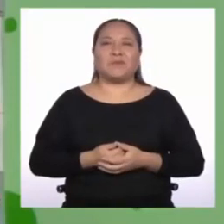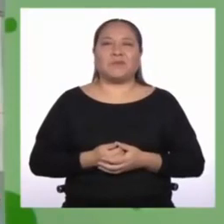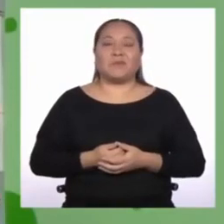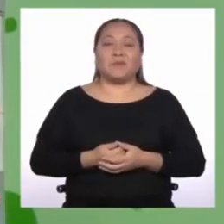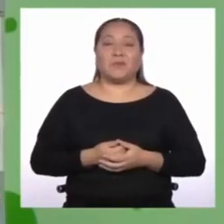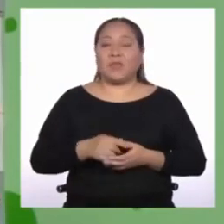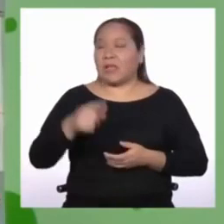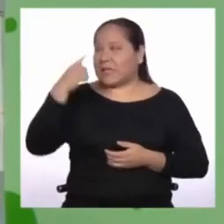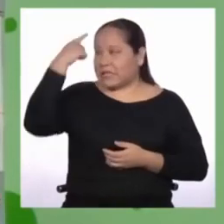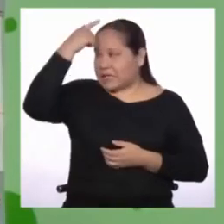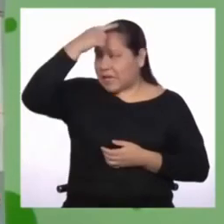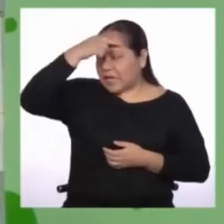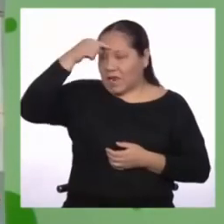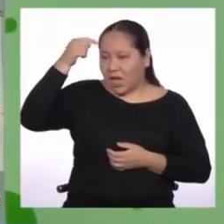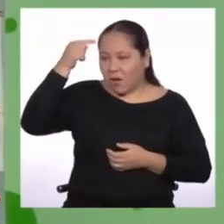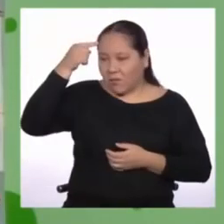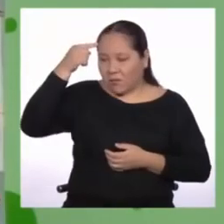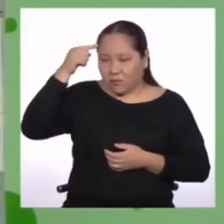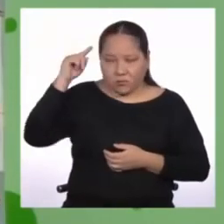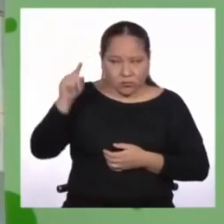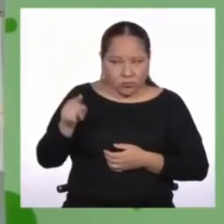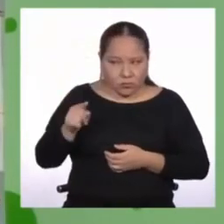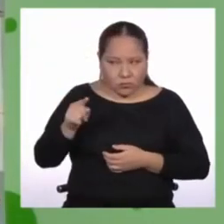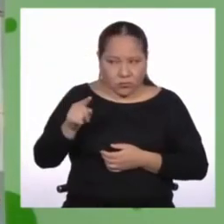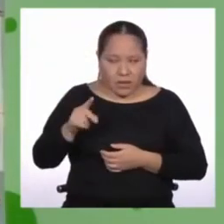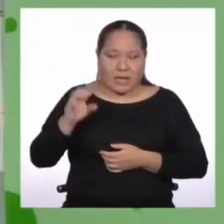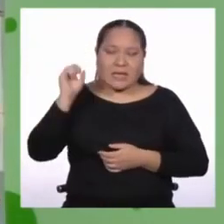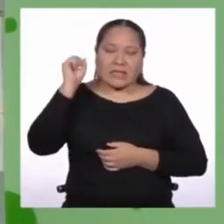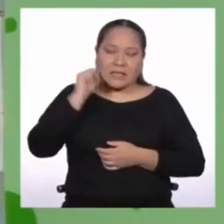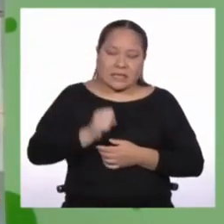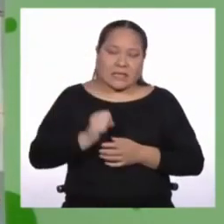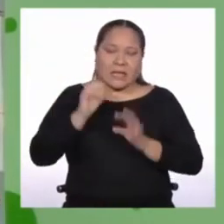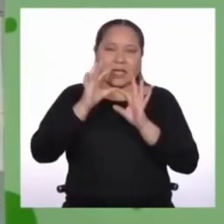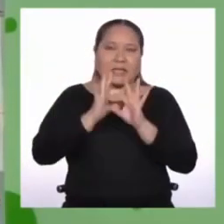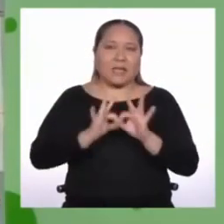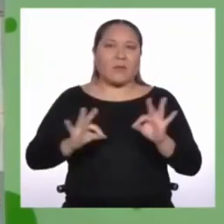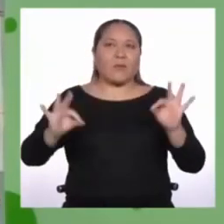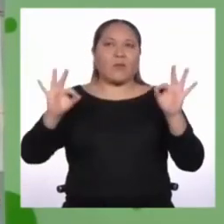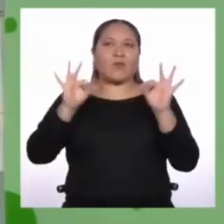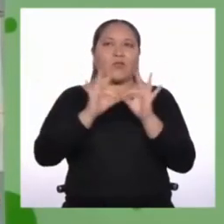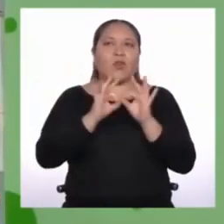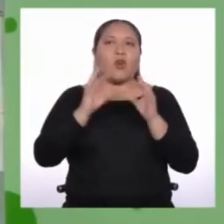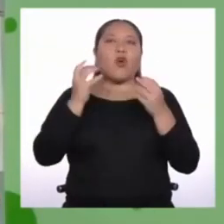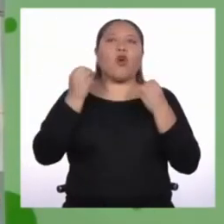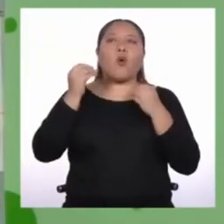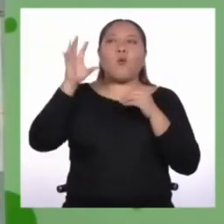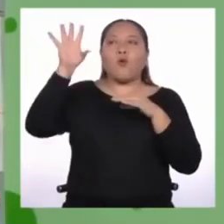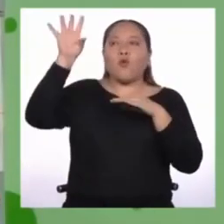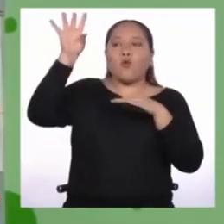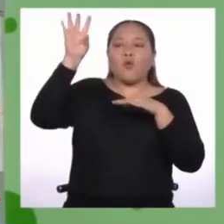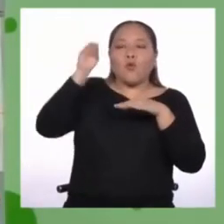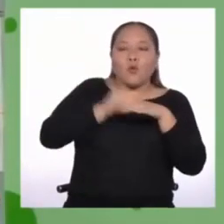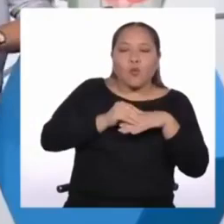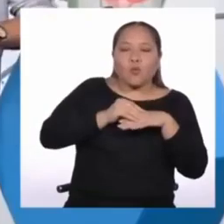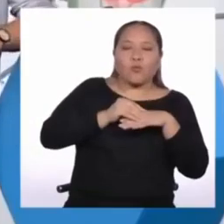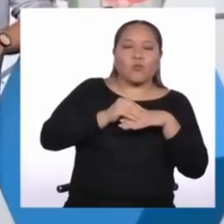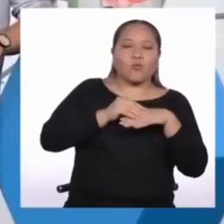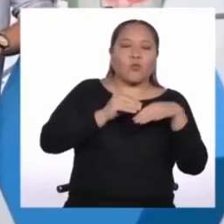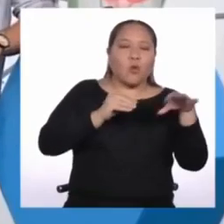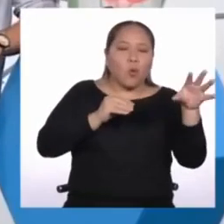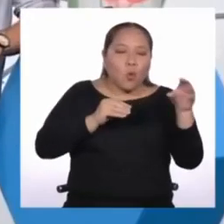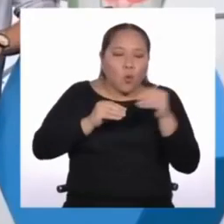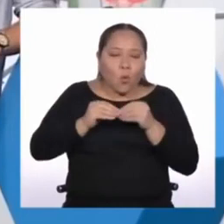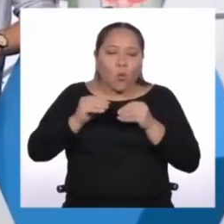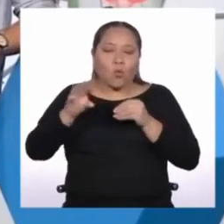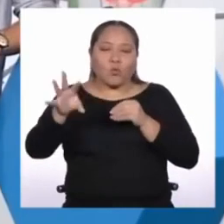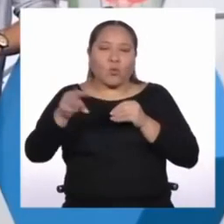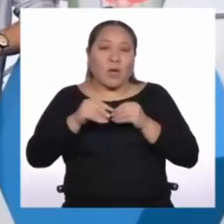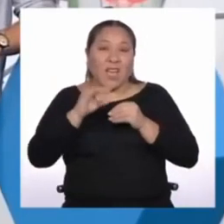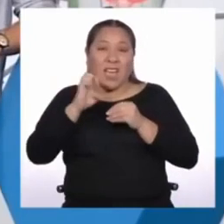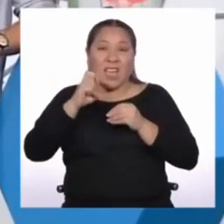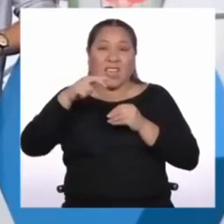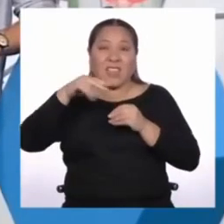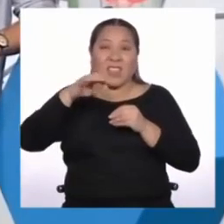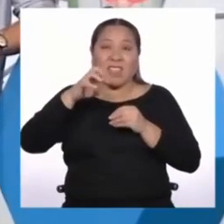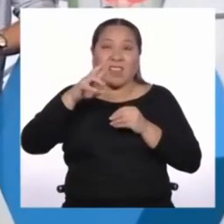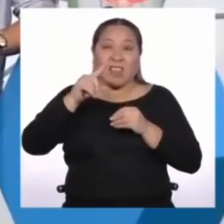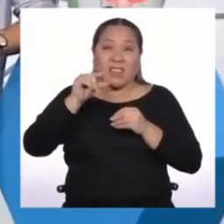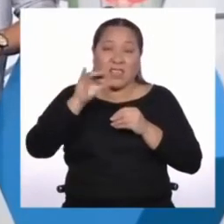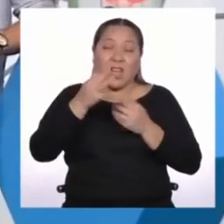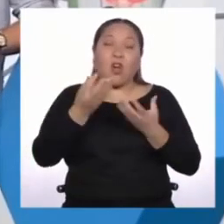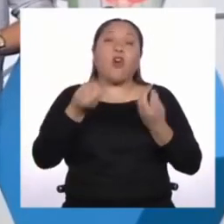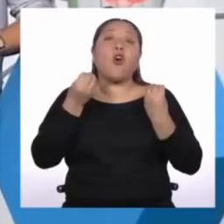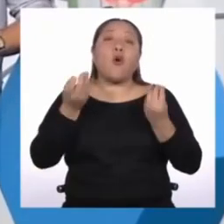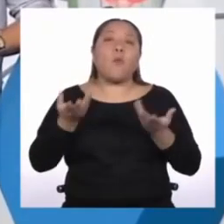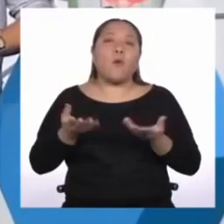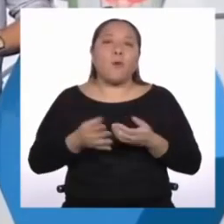Cerebro, si bien es muy importante cómo obtenemos la energía, quizás es mucho más